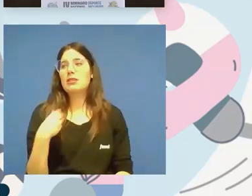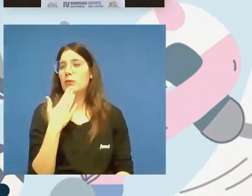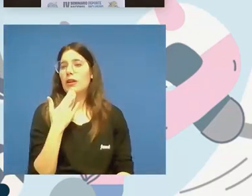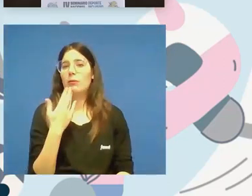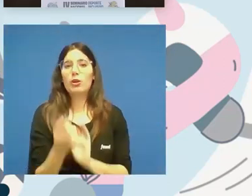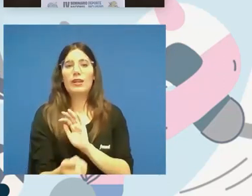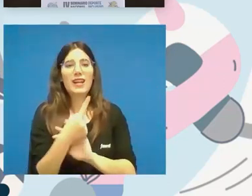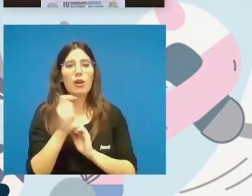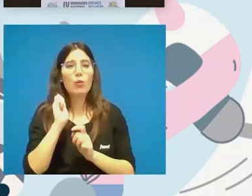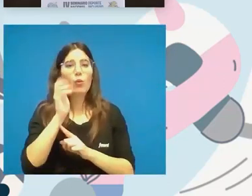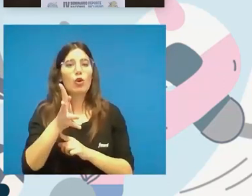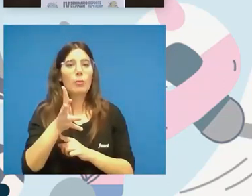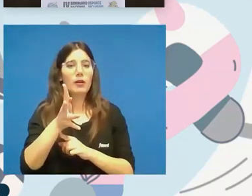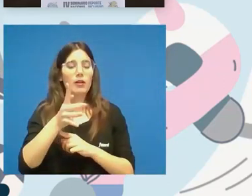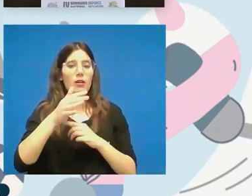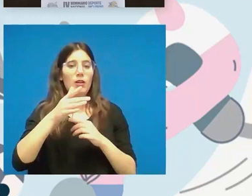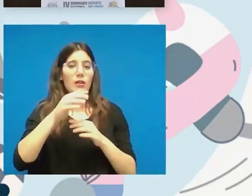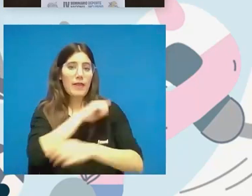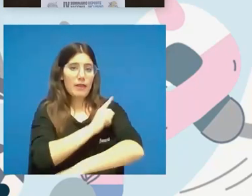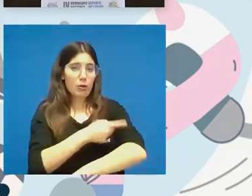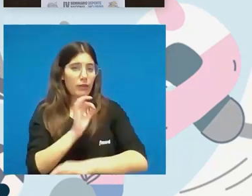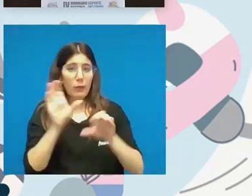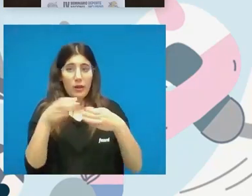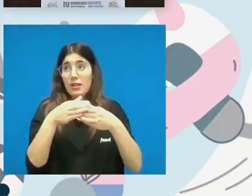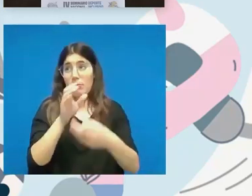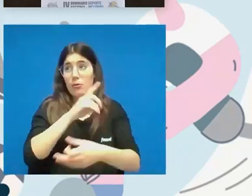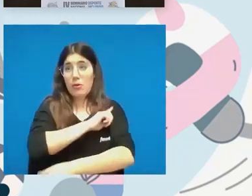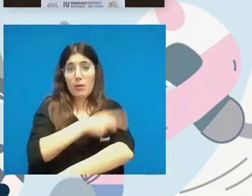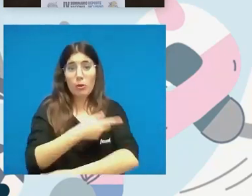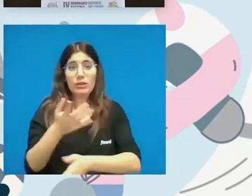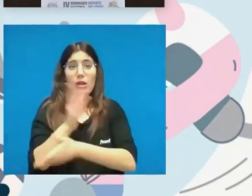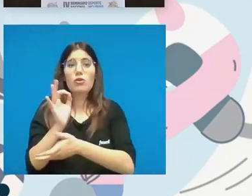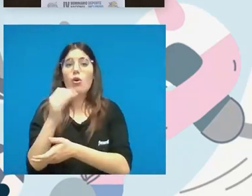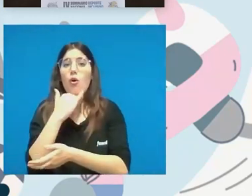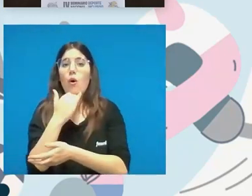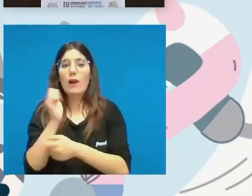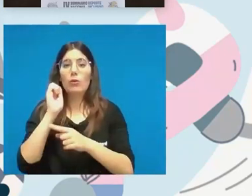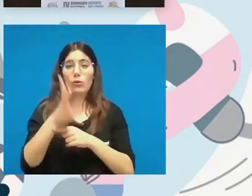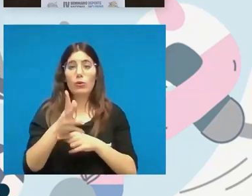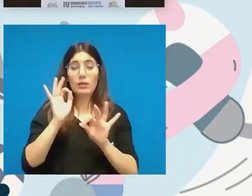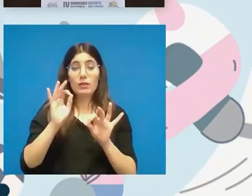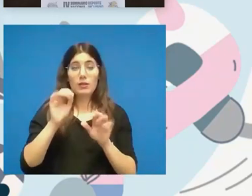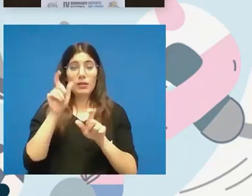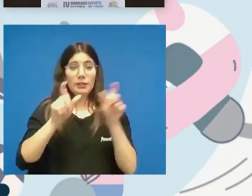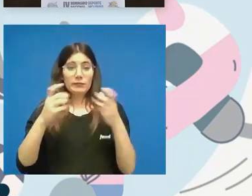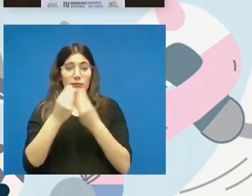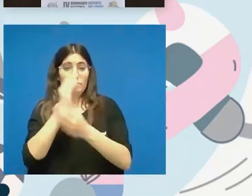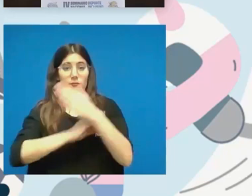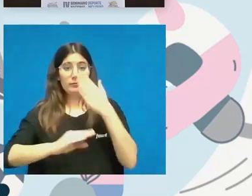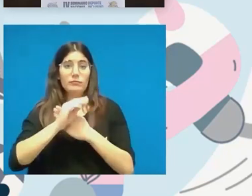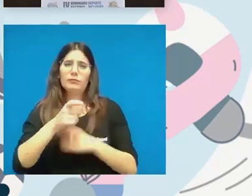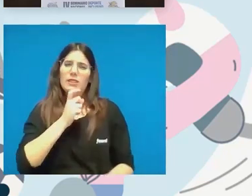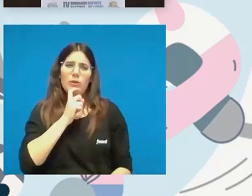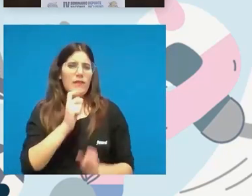un club deportivo deportes de equipo o en cualquier otro un club deportivo para personas con discapacidad específico es muy